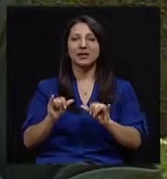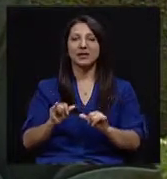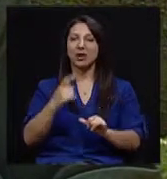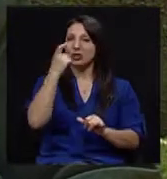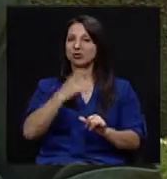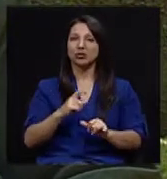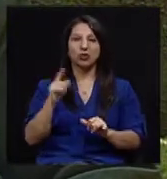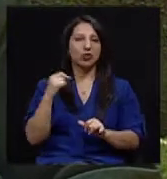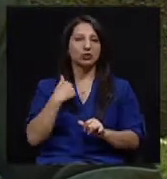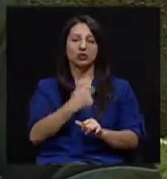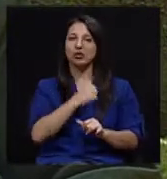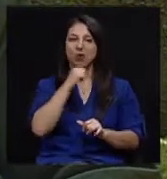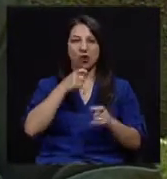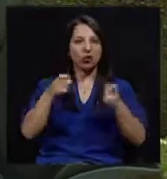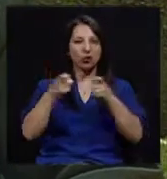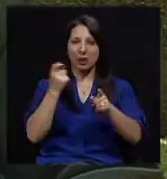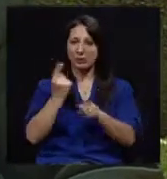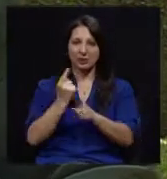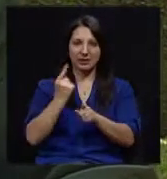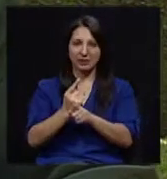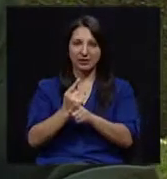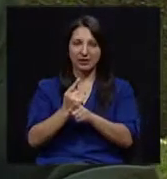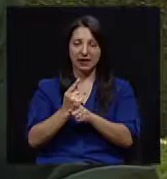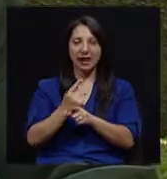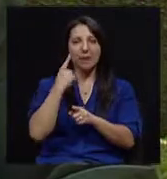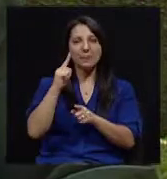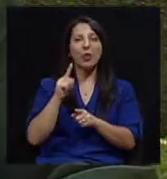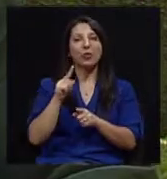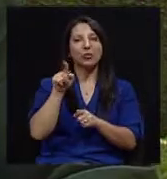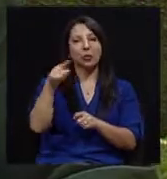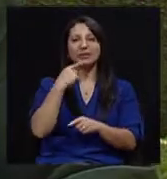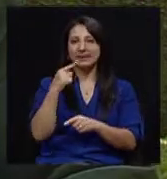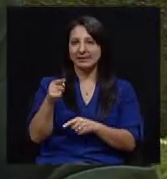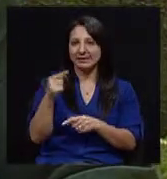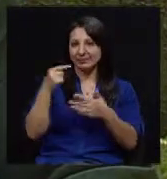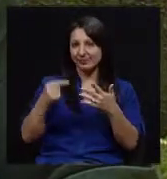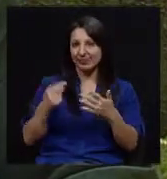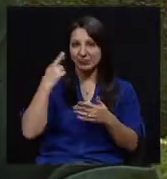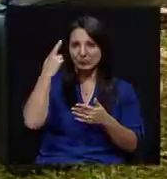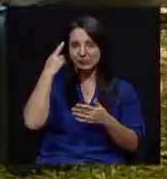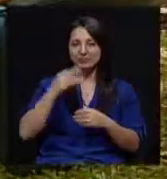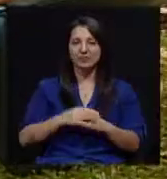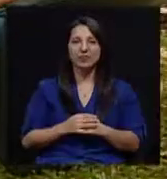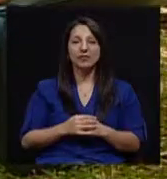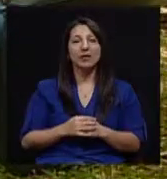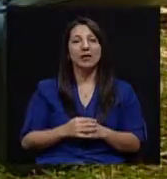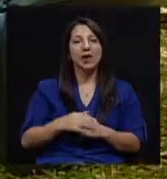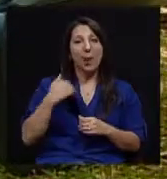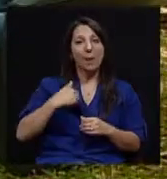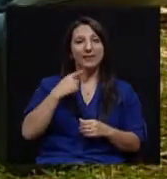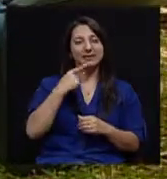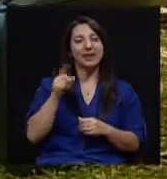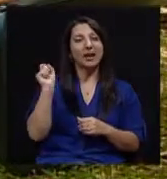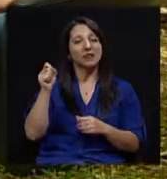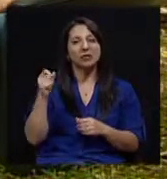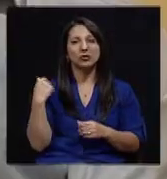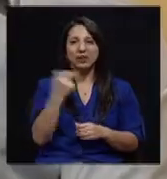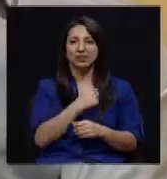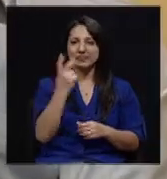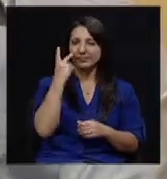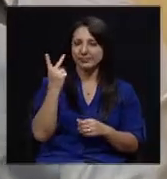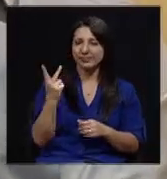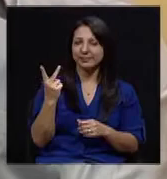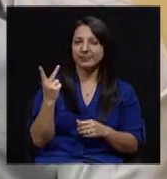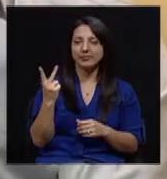estamos controlando adecuadamente, por los factores que usted mencionaba, ¿verdad? Bueno, doctor, hemos visto, ahora todos ahí en casa,